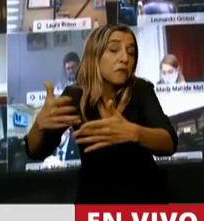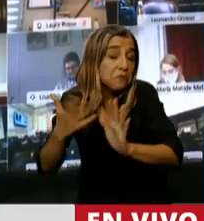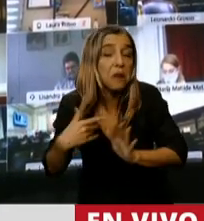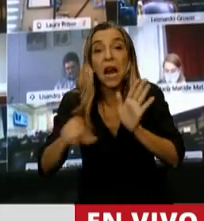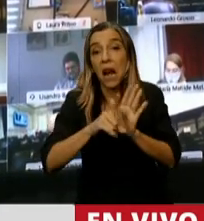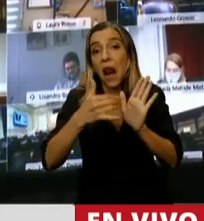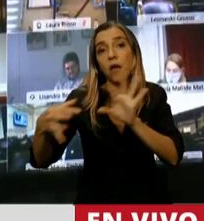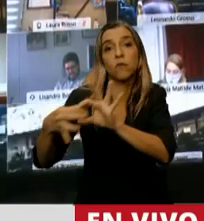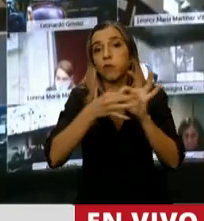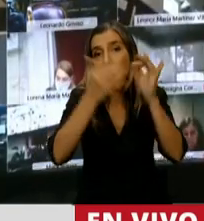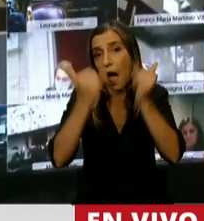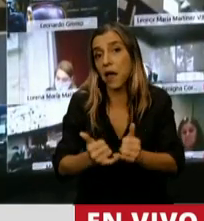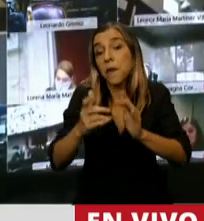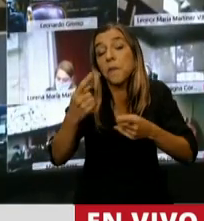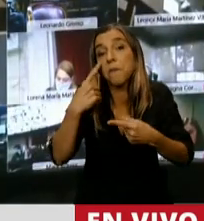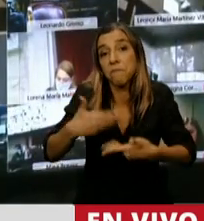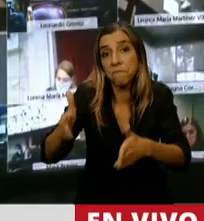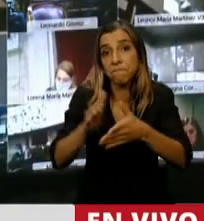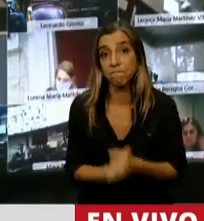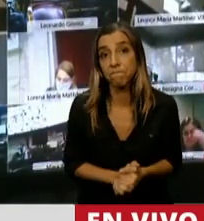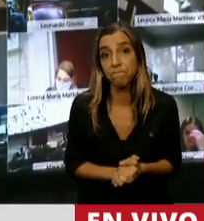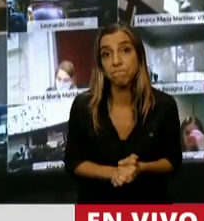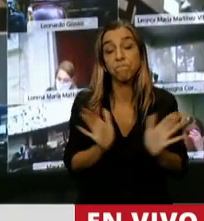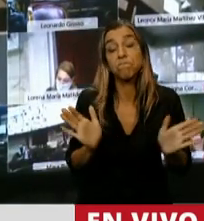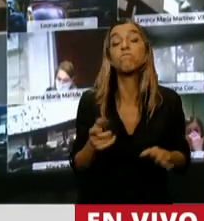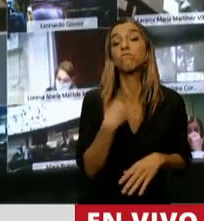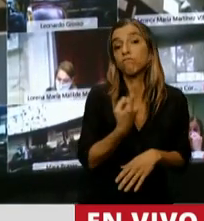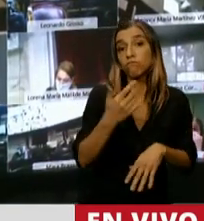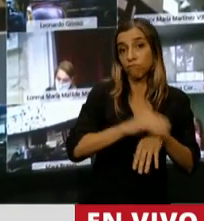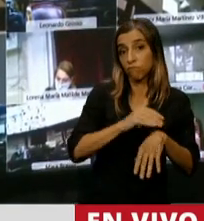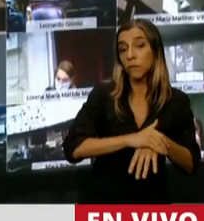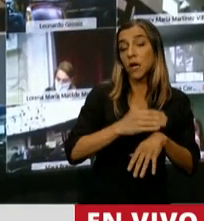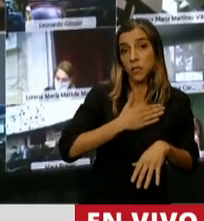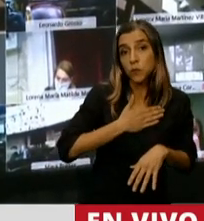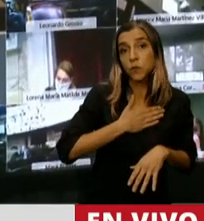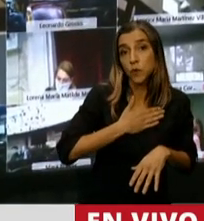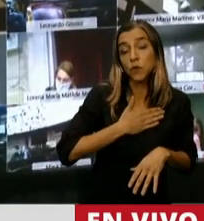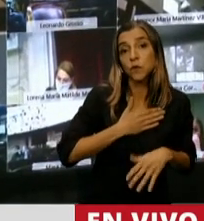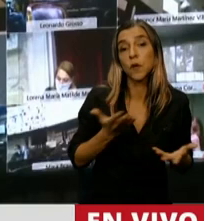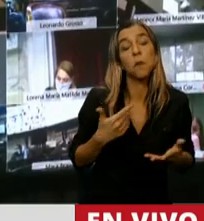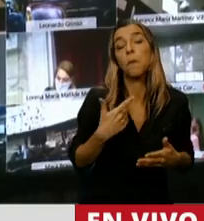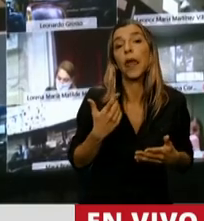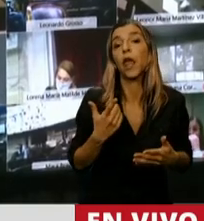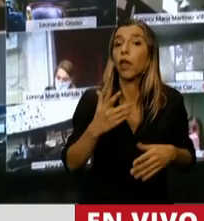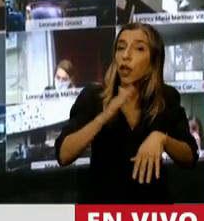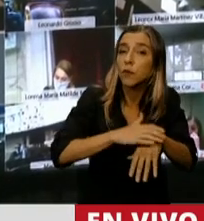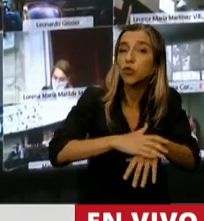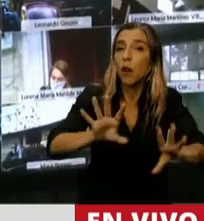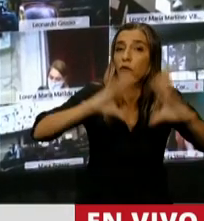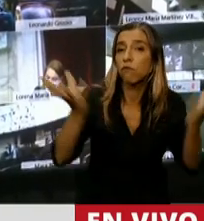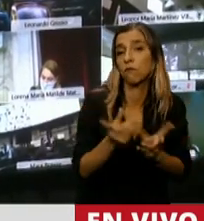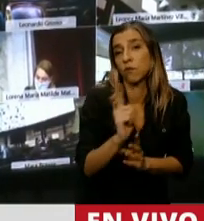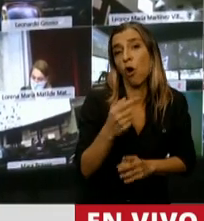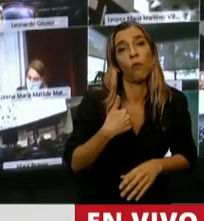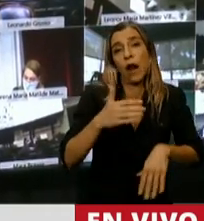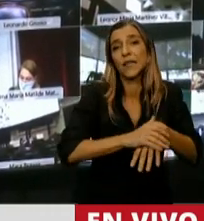Es, obviamente, una posición responsable, pero tampoco la responsabilidad nos obliga a